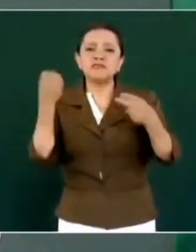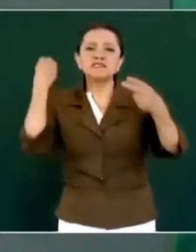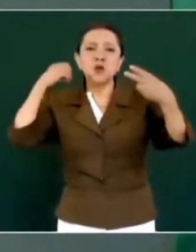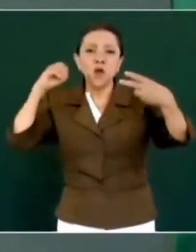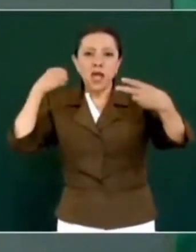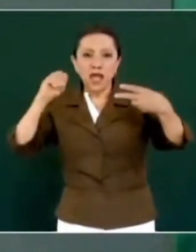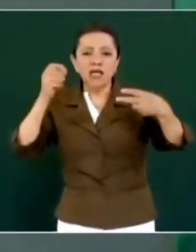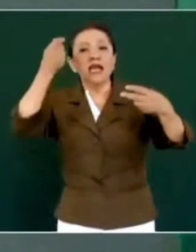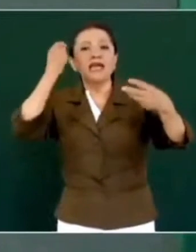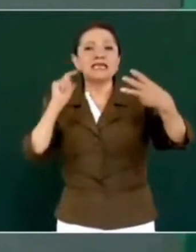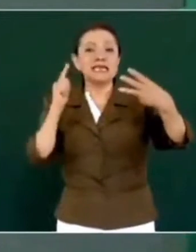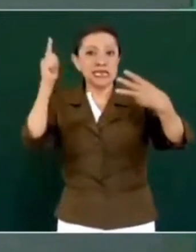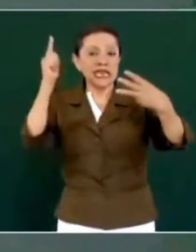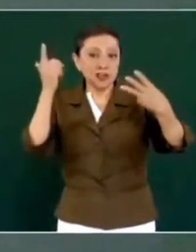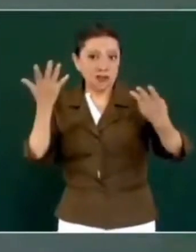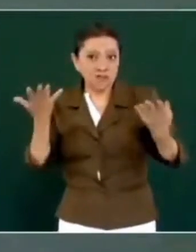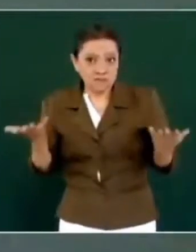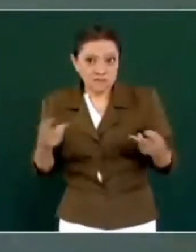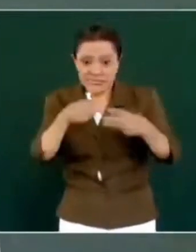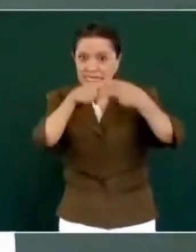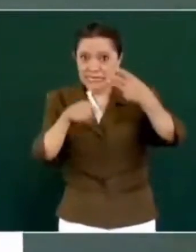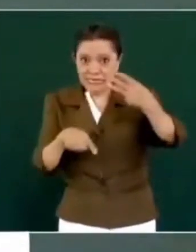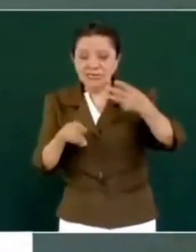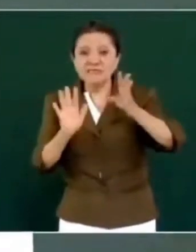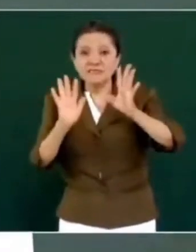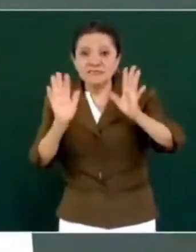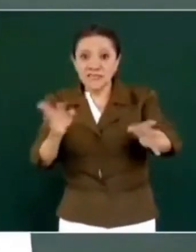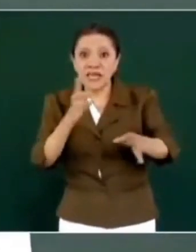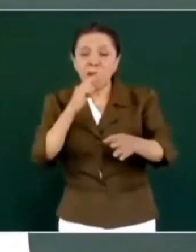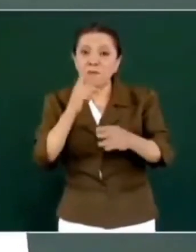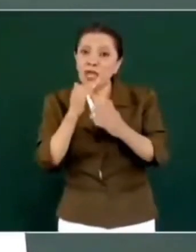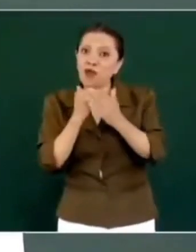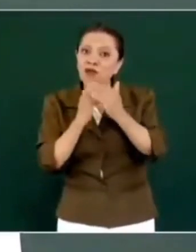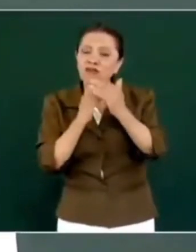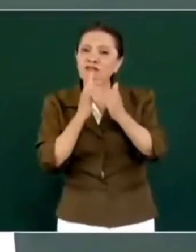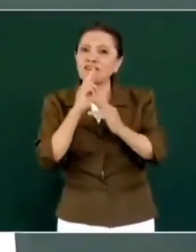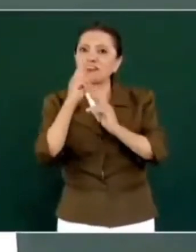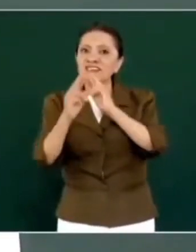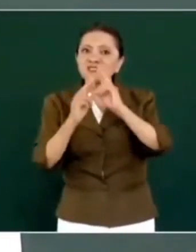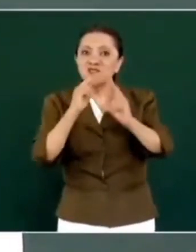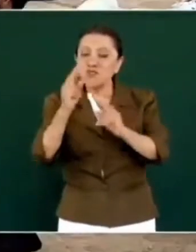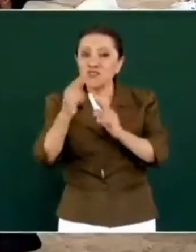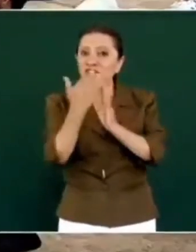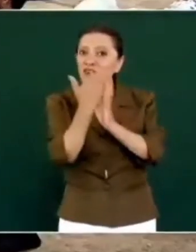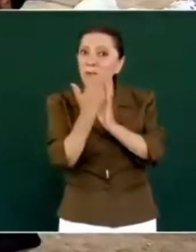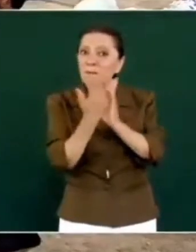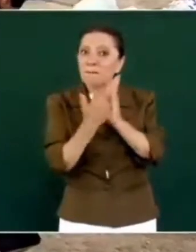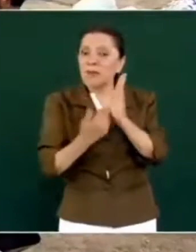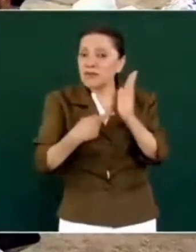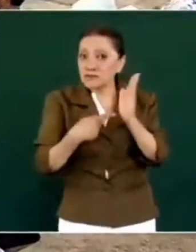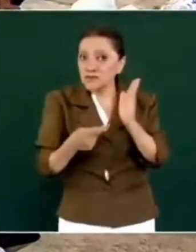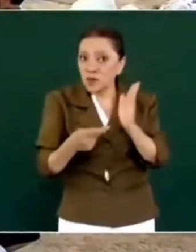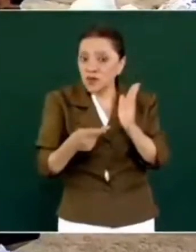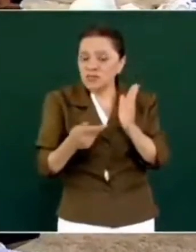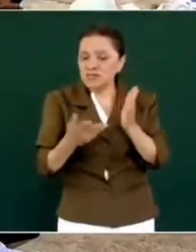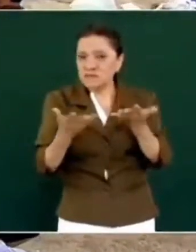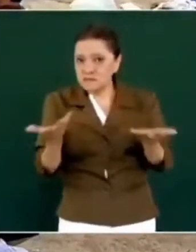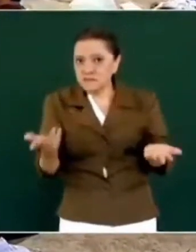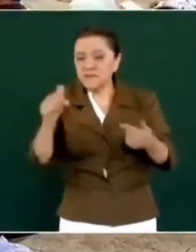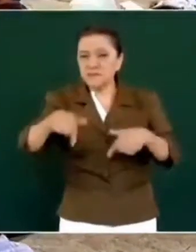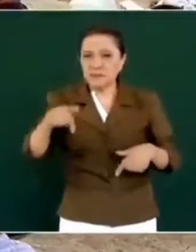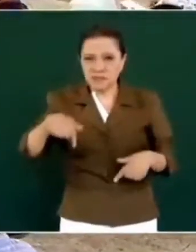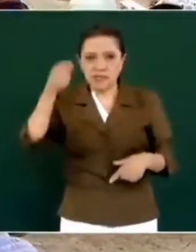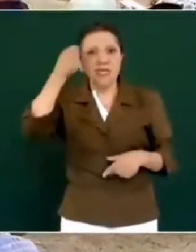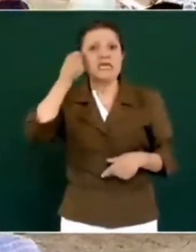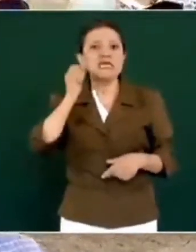Entonces, eso ya está dando resultados. Luego, Guerrero, de